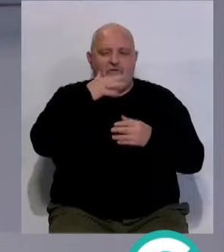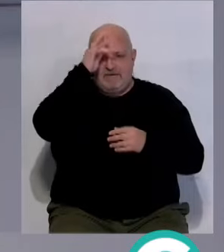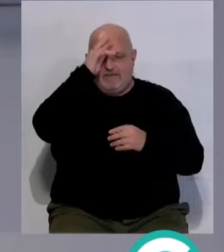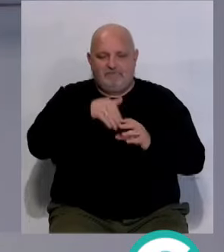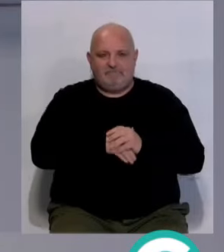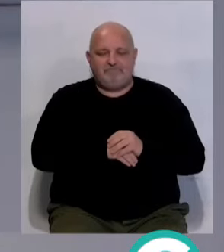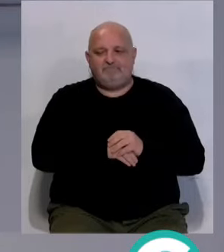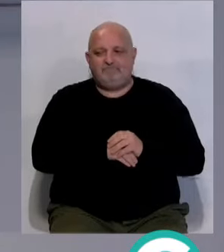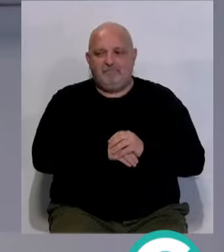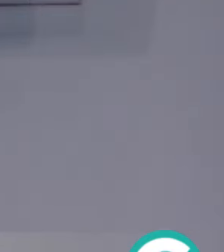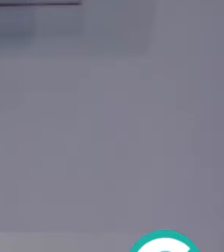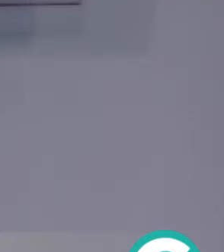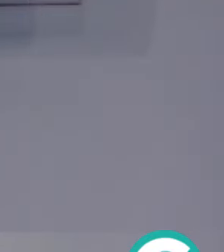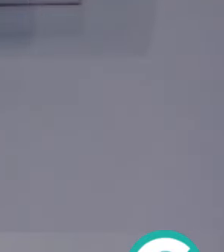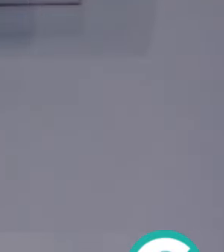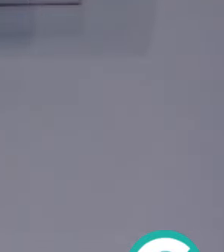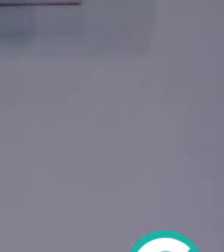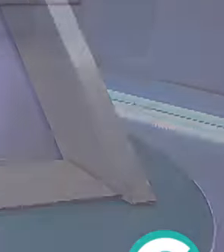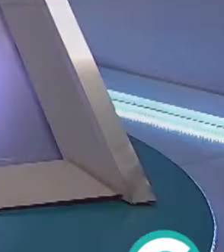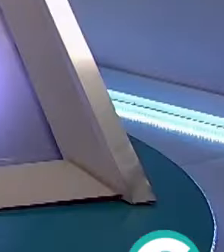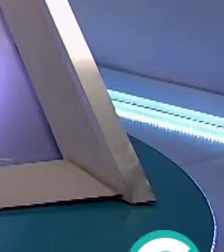semana. ¡Gracias!